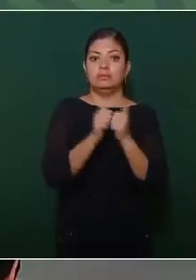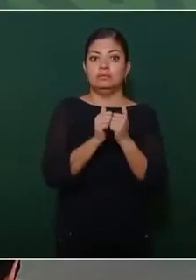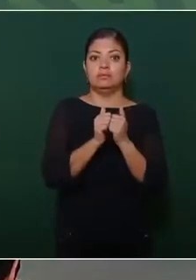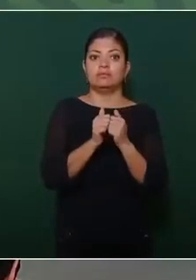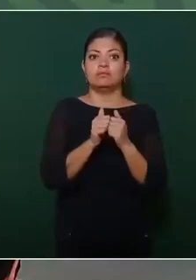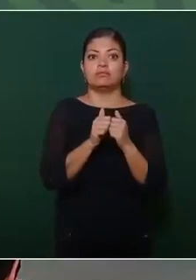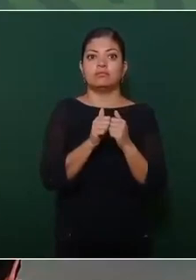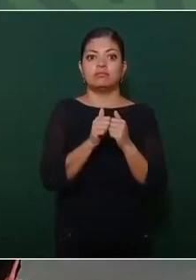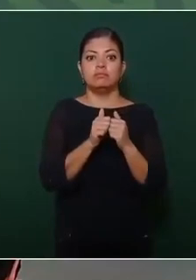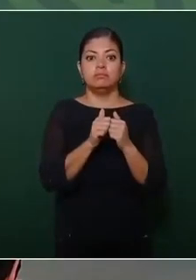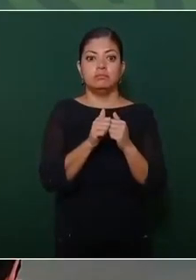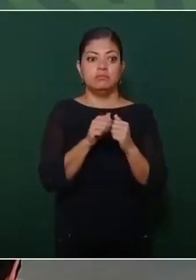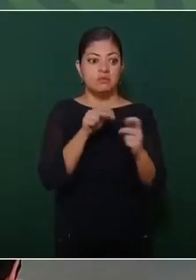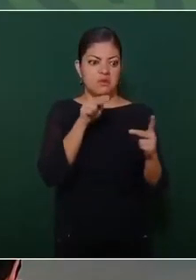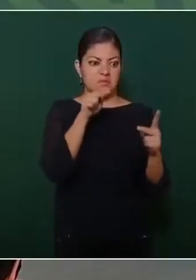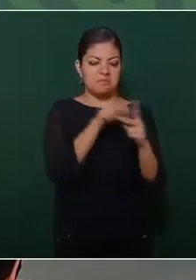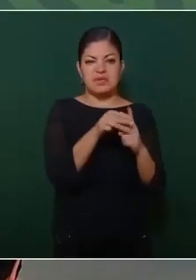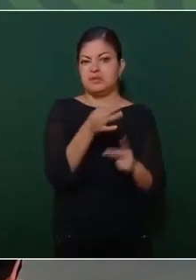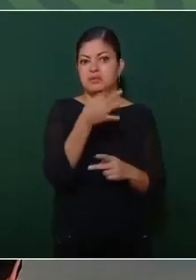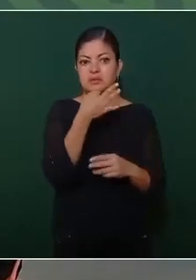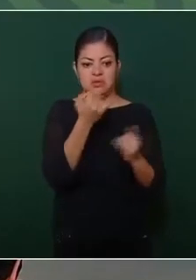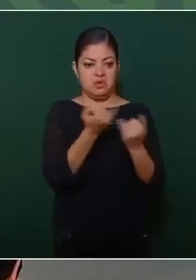la fuerza, era mátalos en caliente.